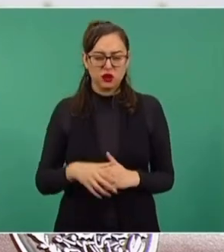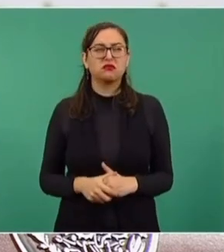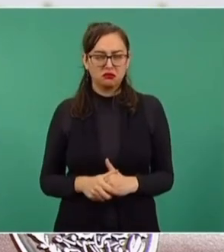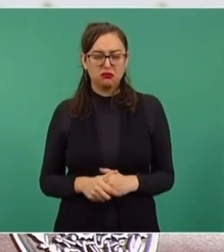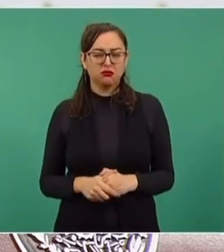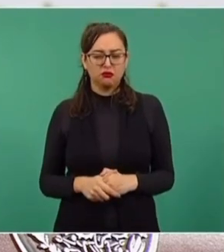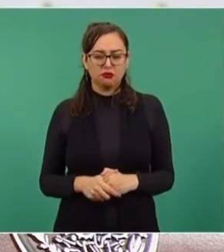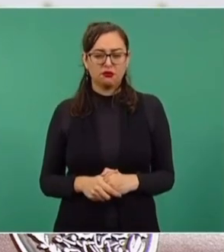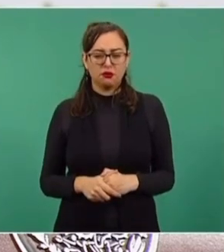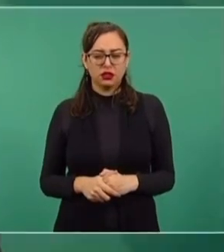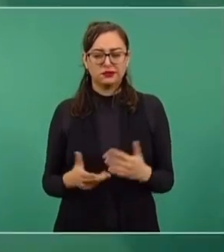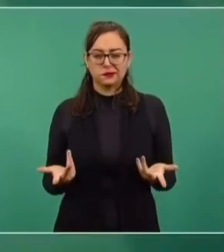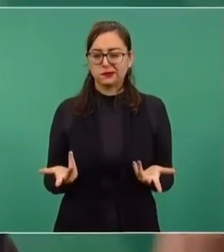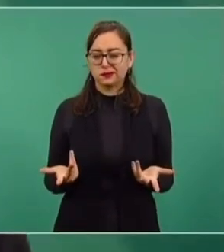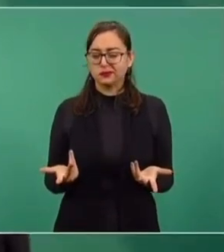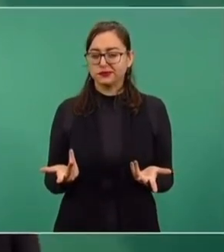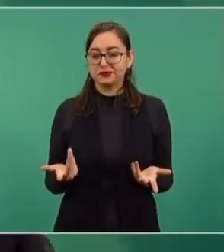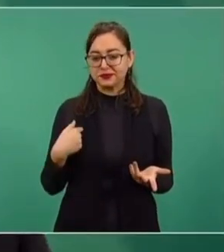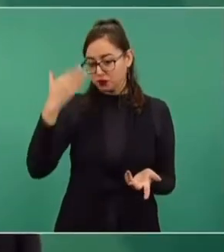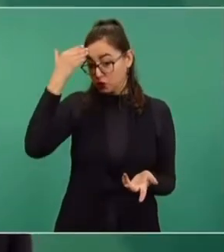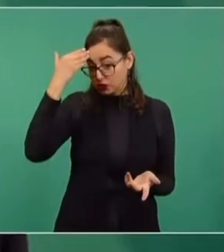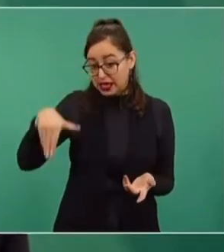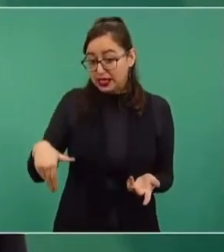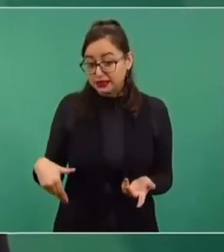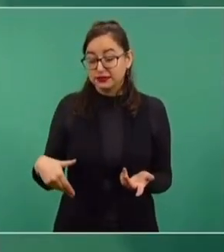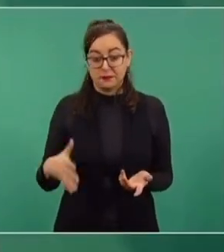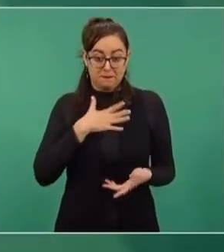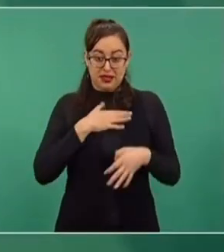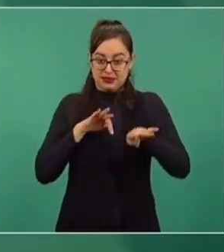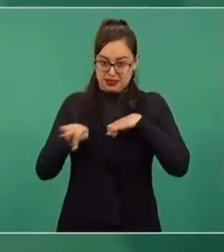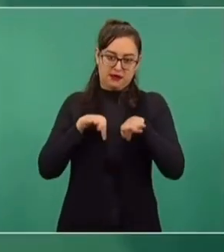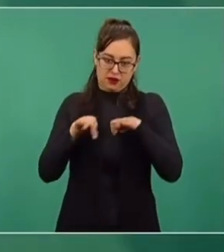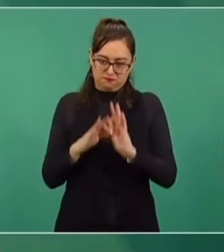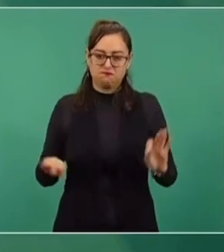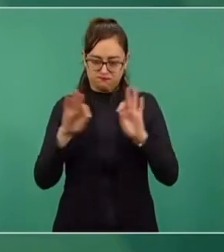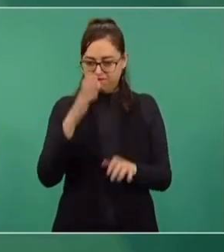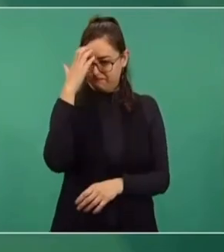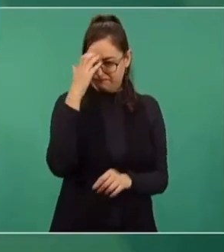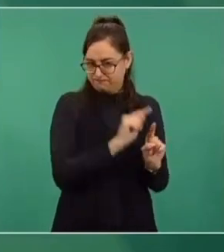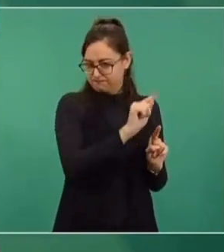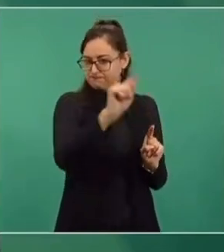sí sé, porque mi trabajo también consiste en tener información.